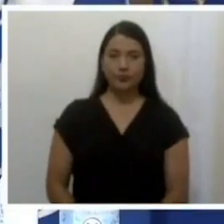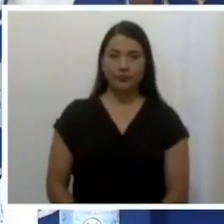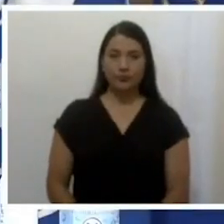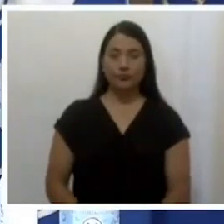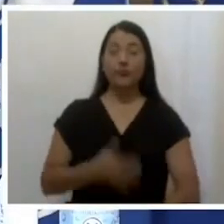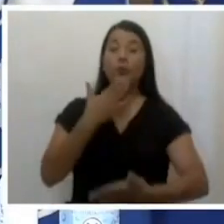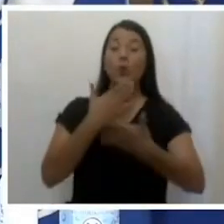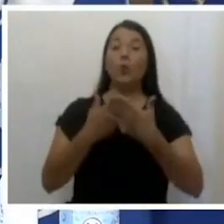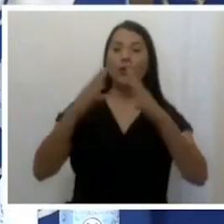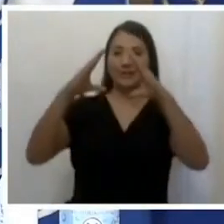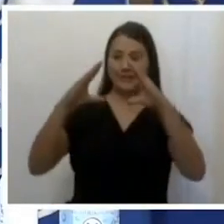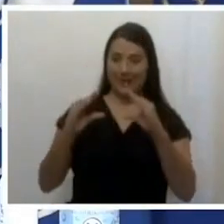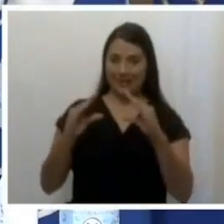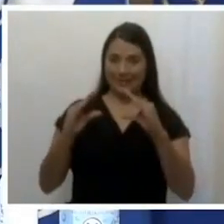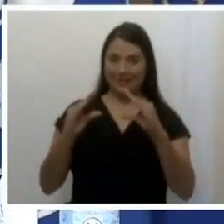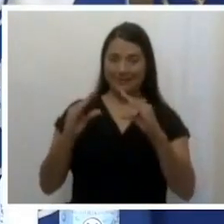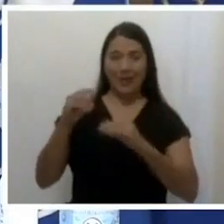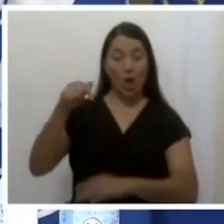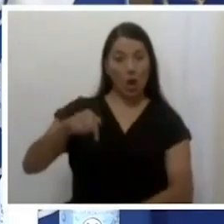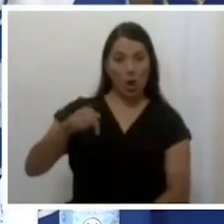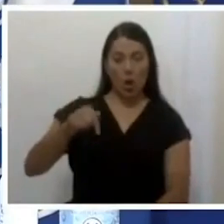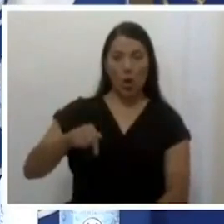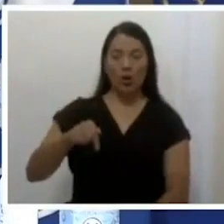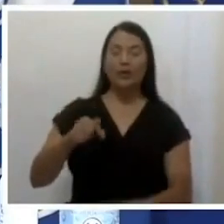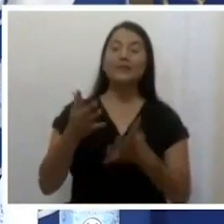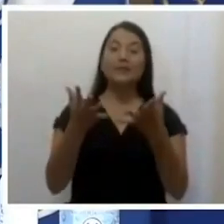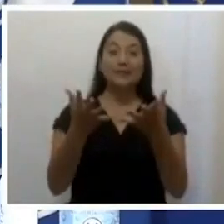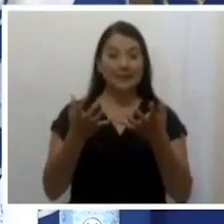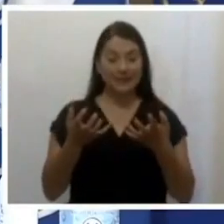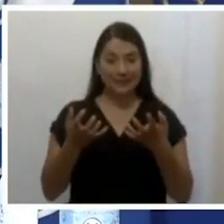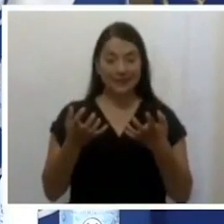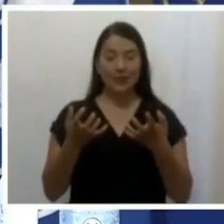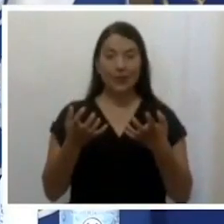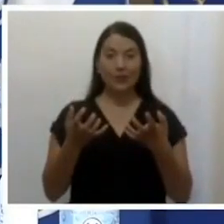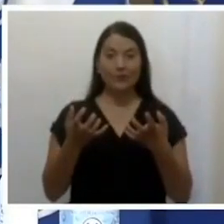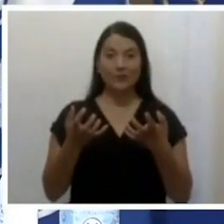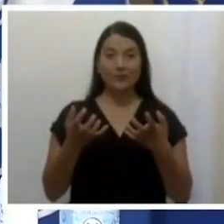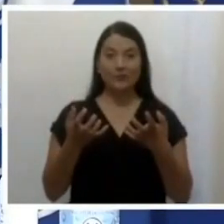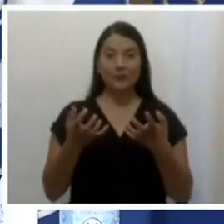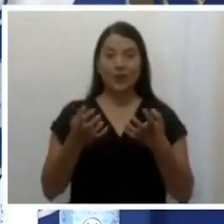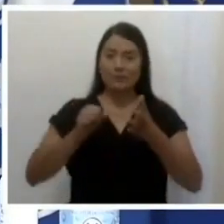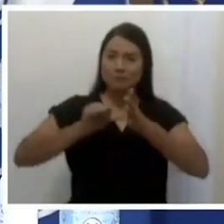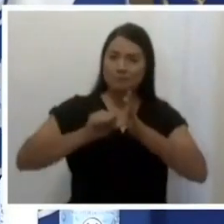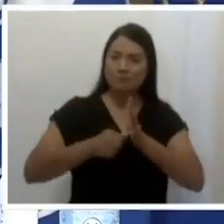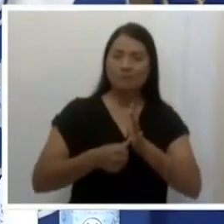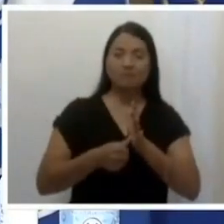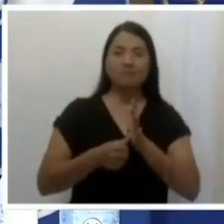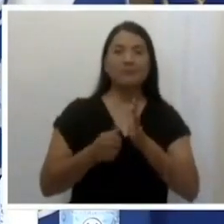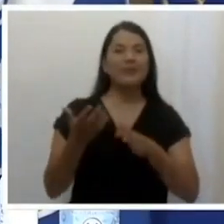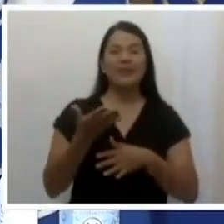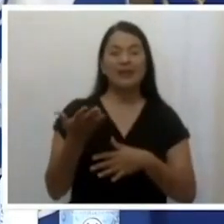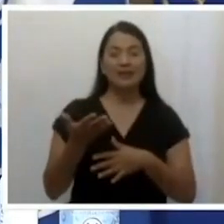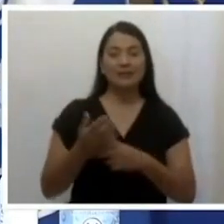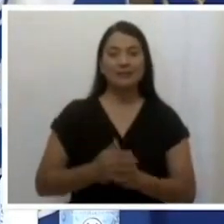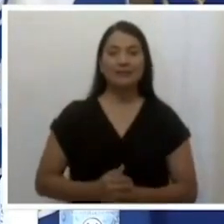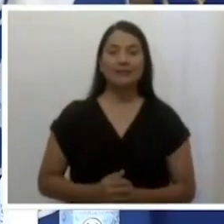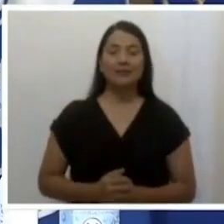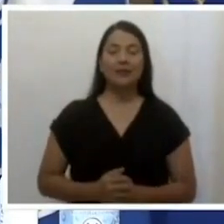Muy buenas tardes, hoy quisiera hacer hincapié en cómo